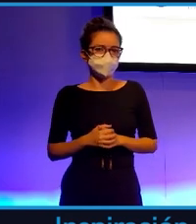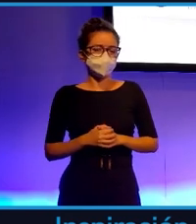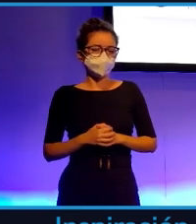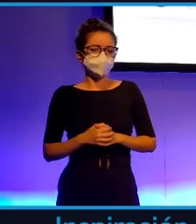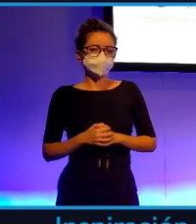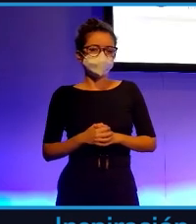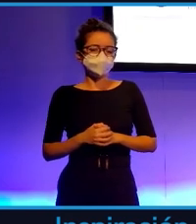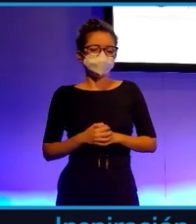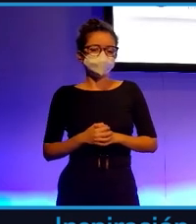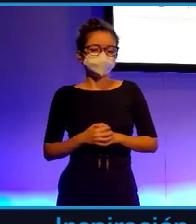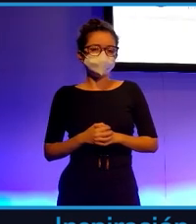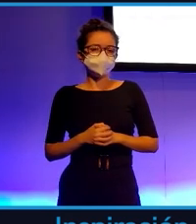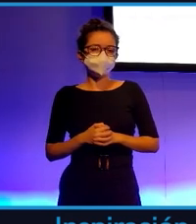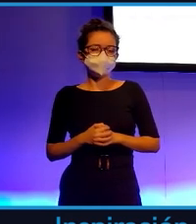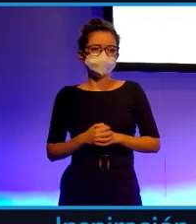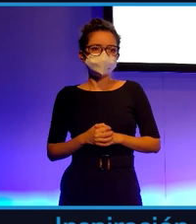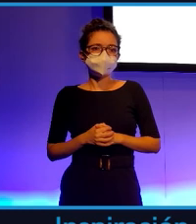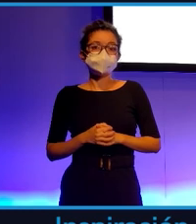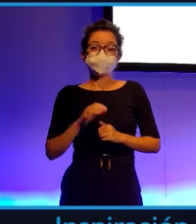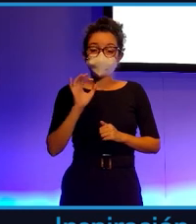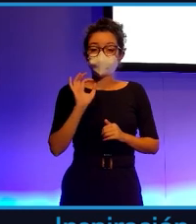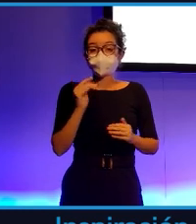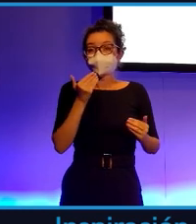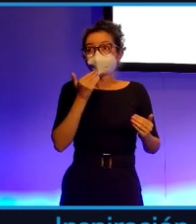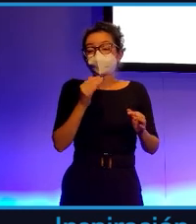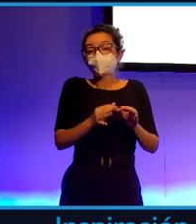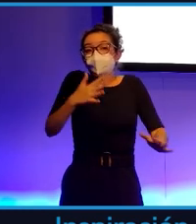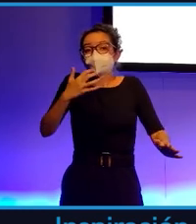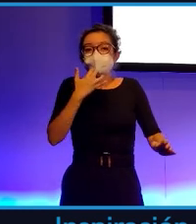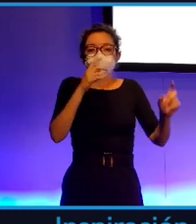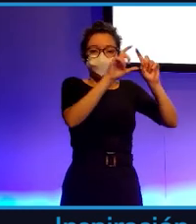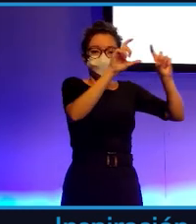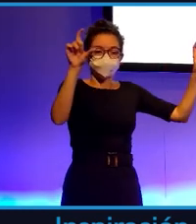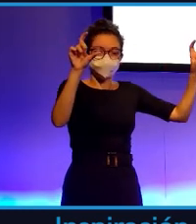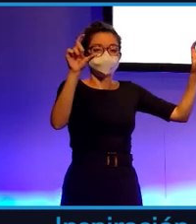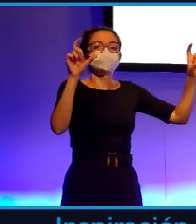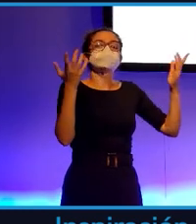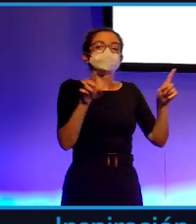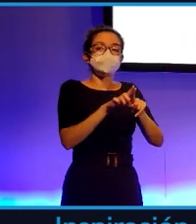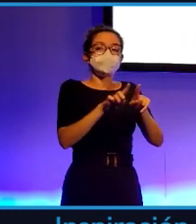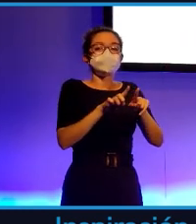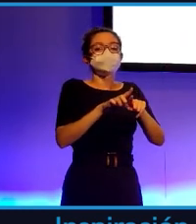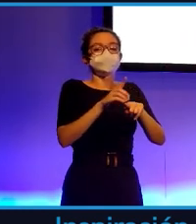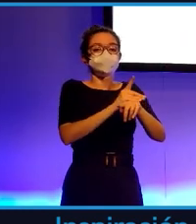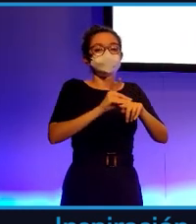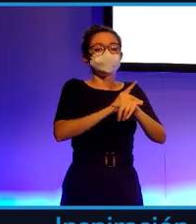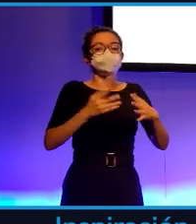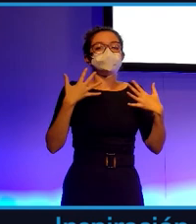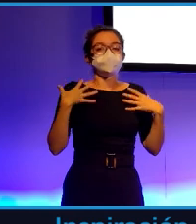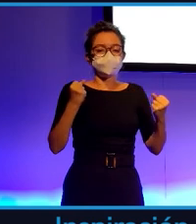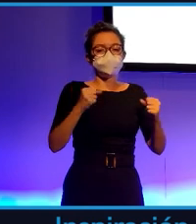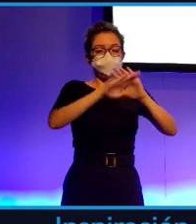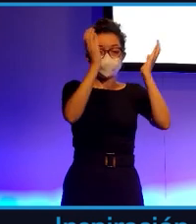están apareciendo organismos, organismos como el Digital Health Europe, que es una cooperativa de